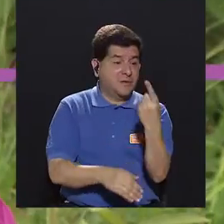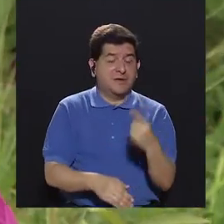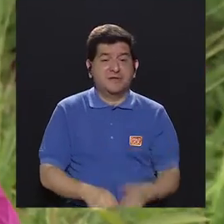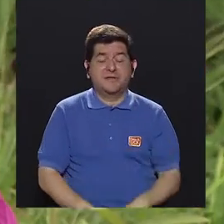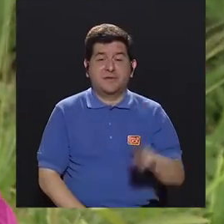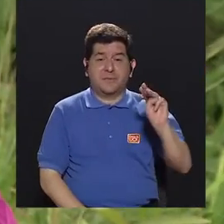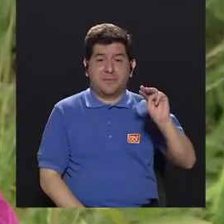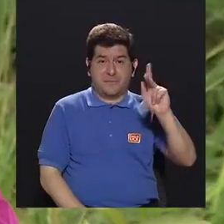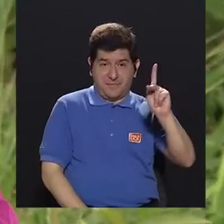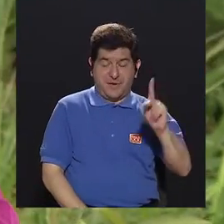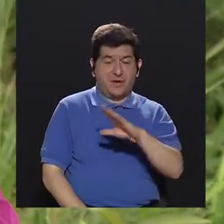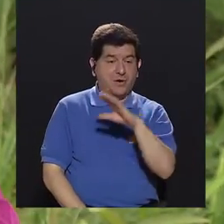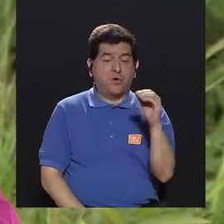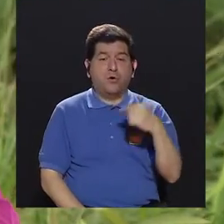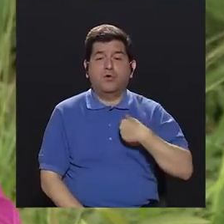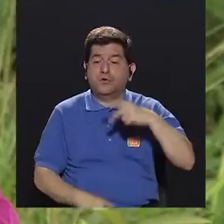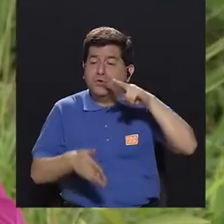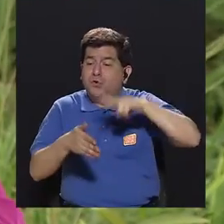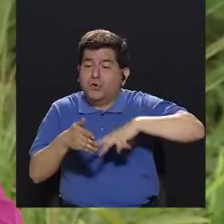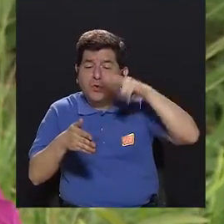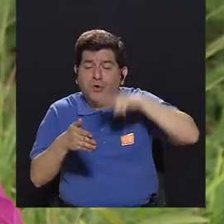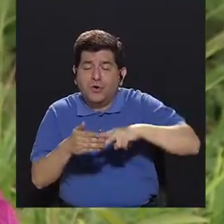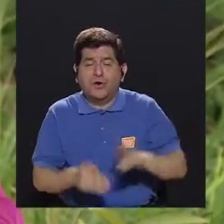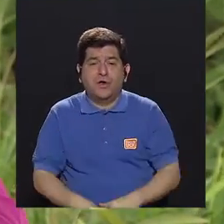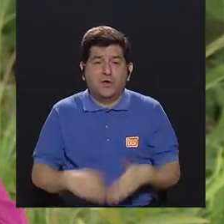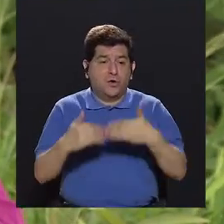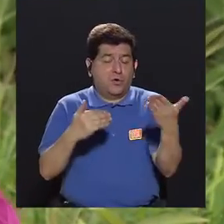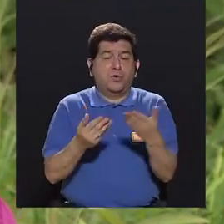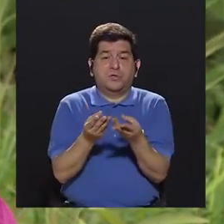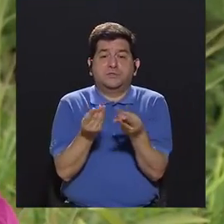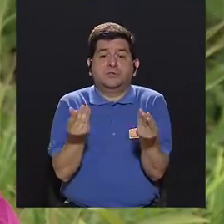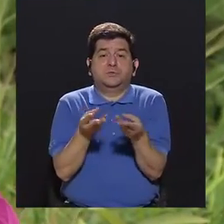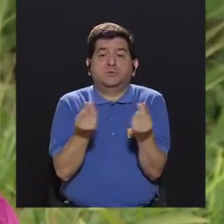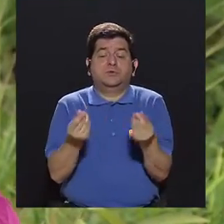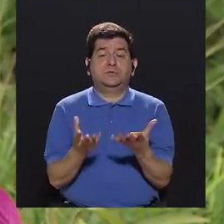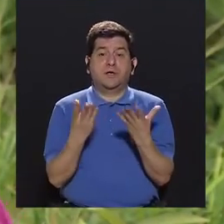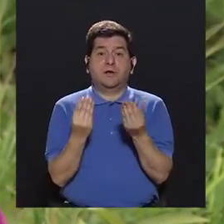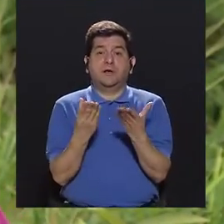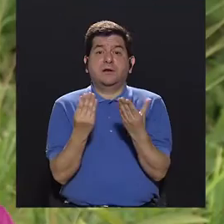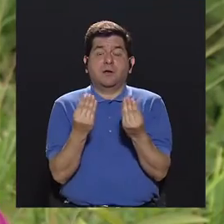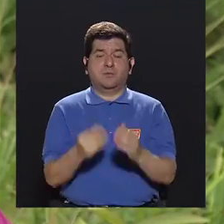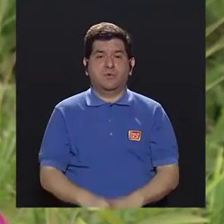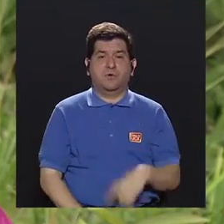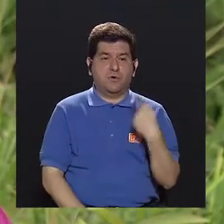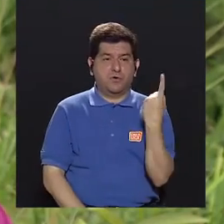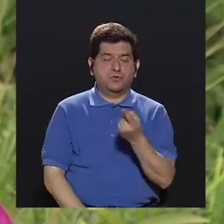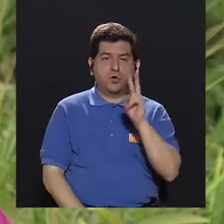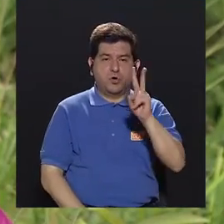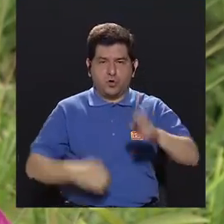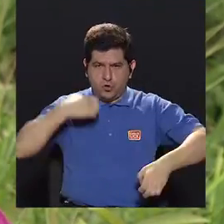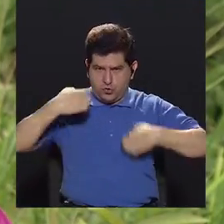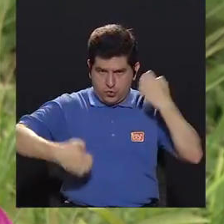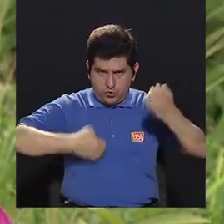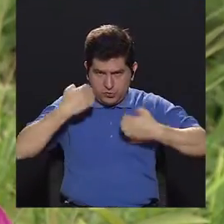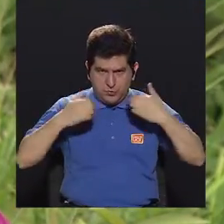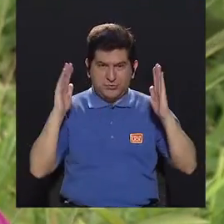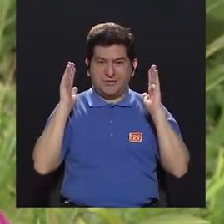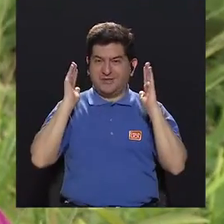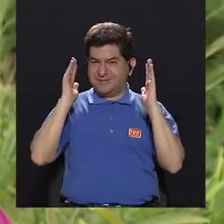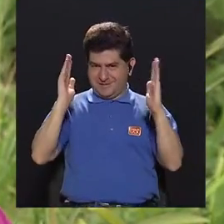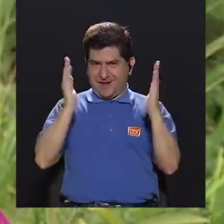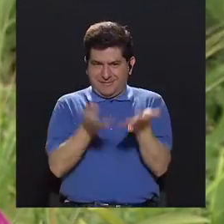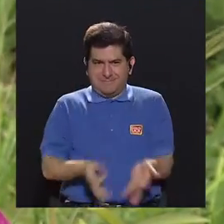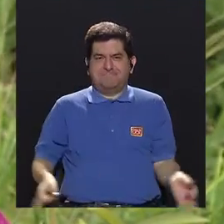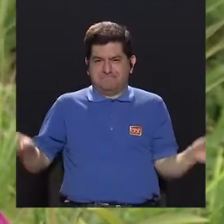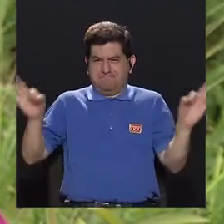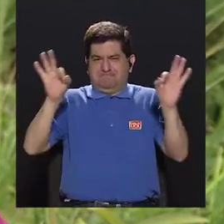Mirna o leer aquello que me está generando temor, porque si solo existen dos emociones grandes